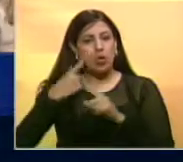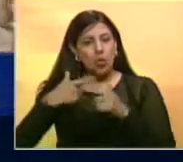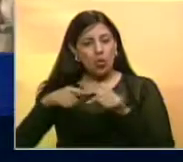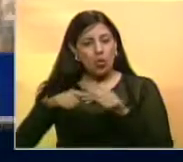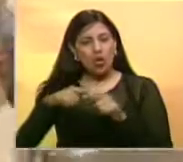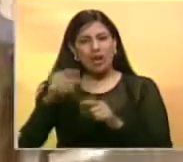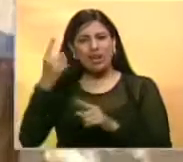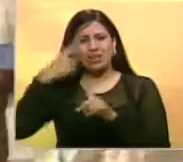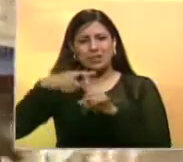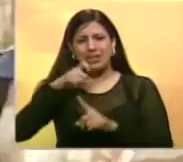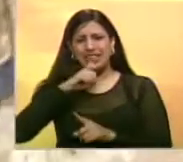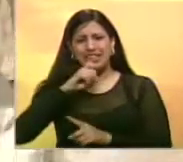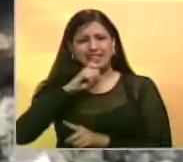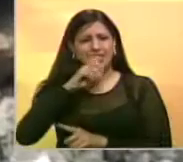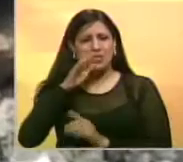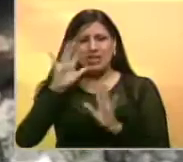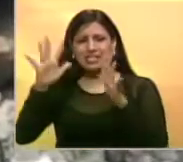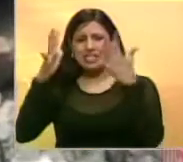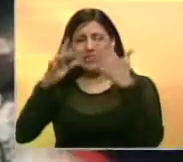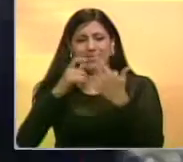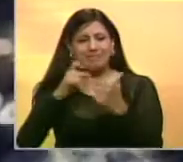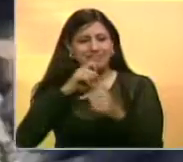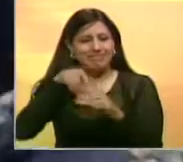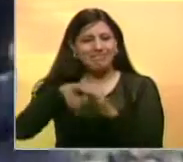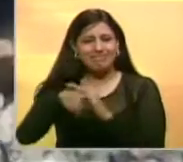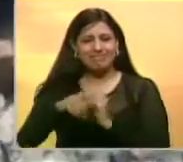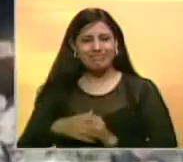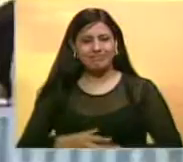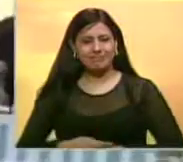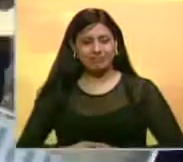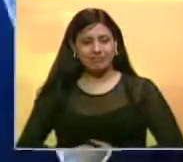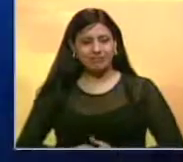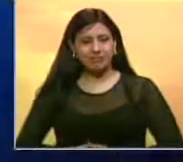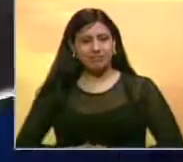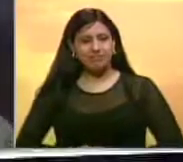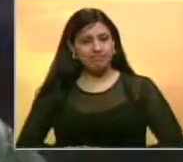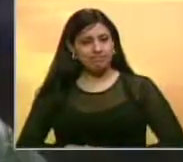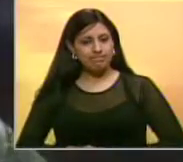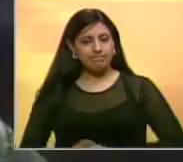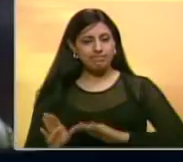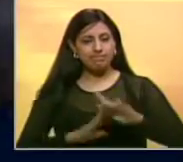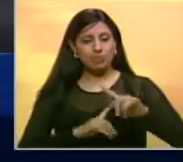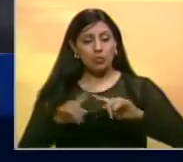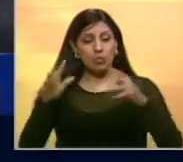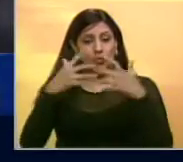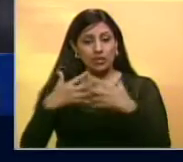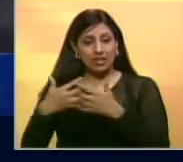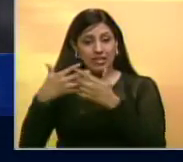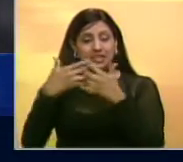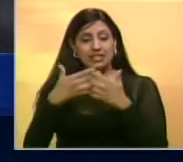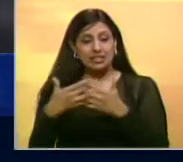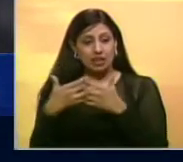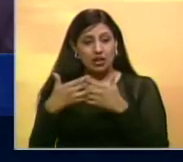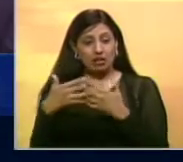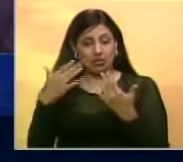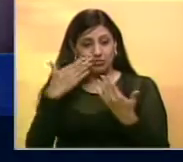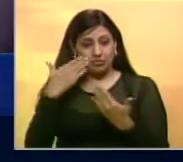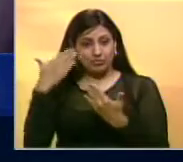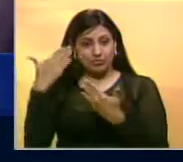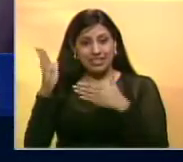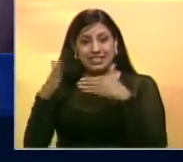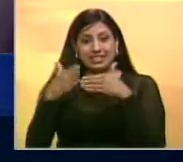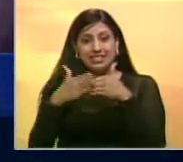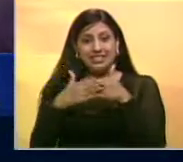hindú debido a las dificultades de rescate en zonas remotas Y en Estados Unidos el Wall Street